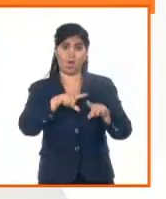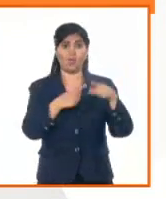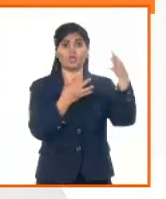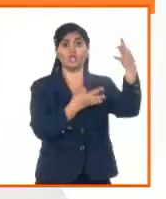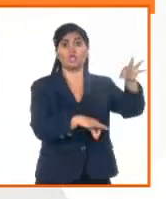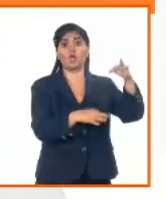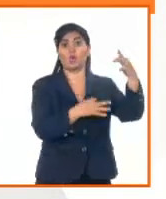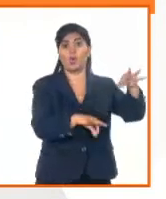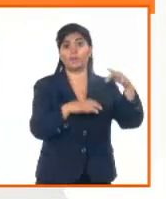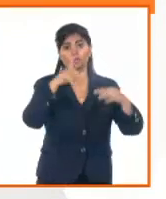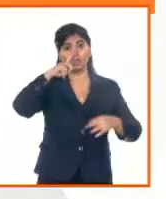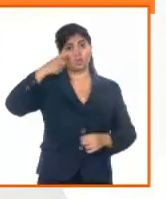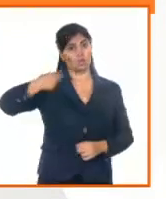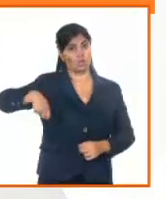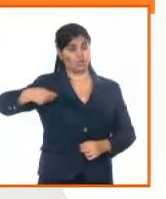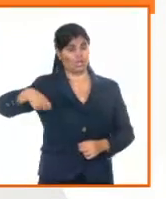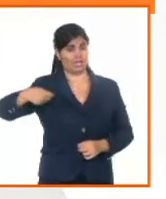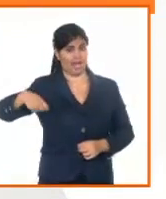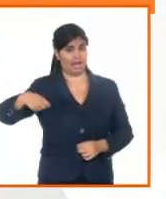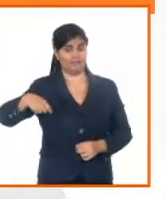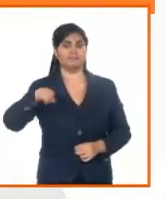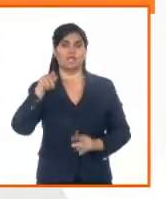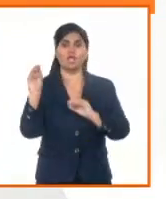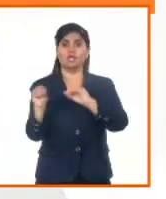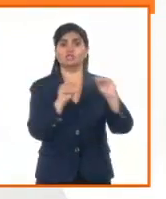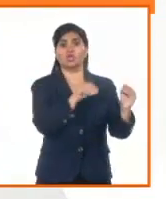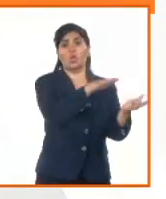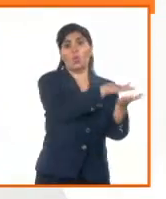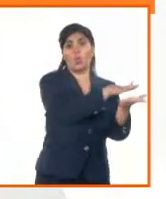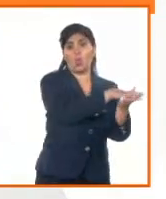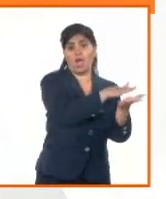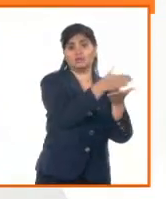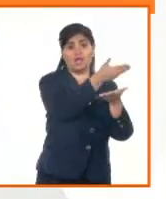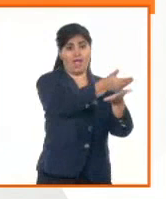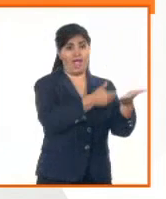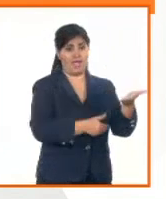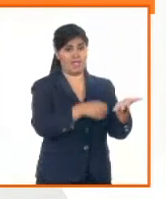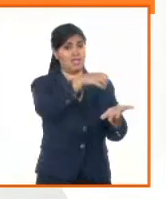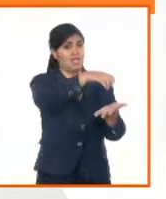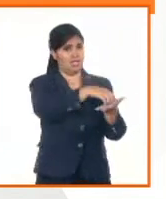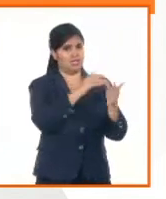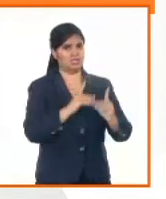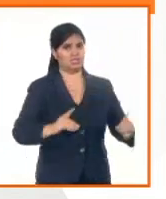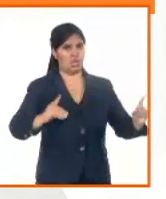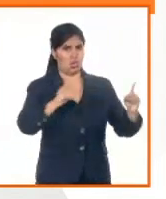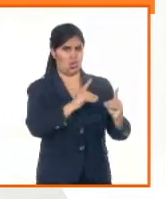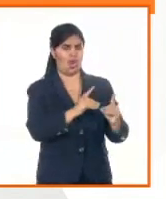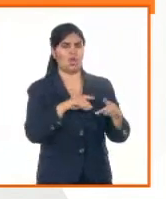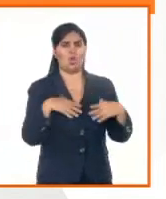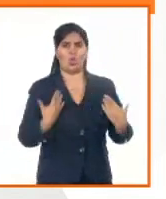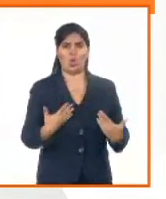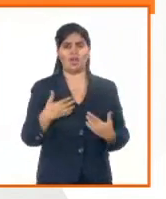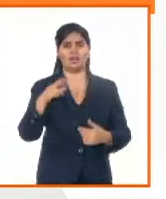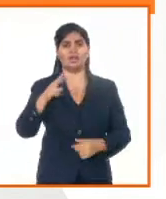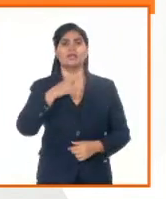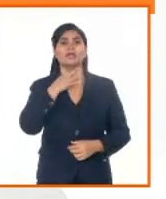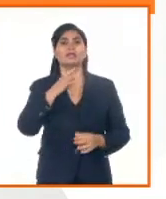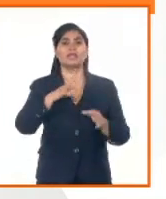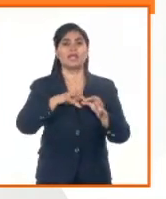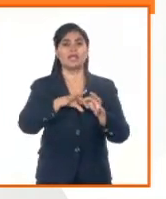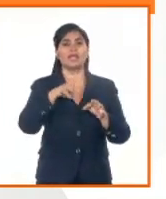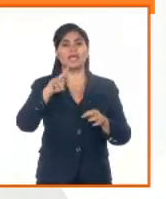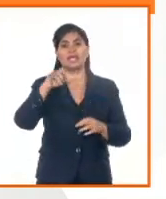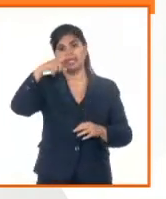acceden, una parte considerable accede a los registros públicos. ¿Qué registros públicos? Ahí los mencionamos, el registro del Estado Civil, el